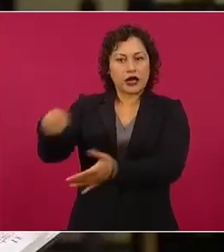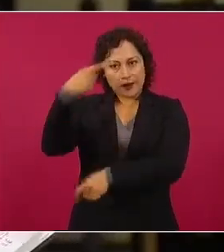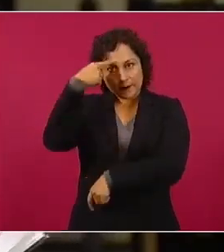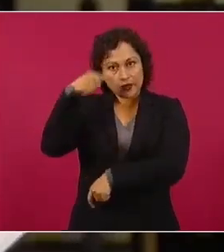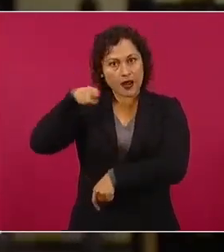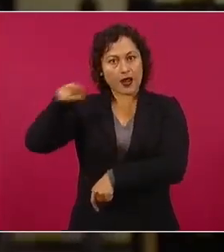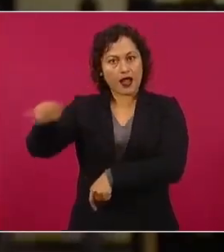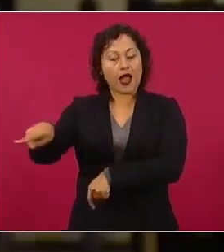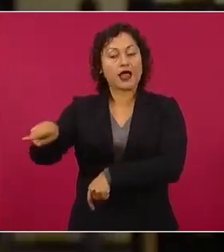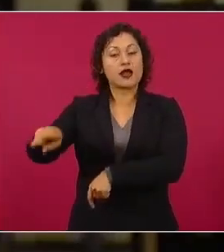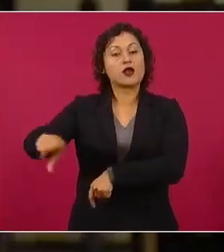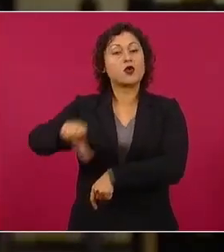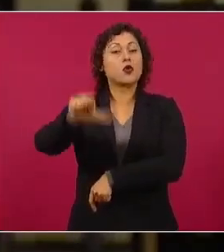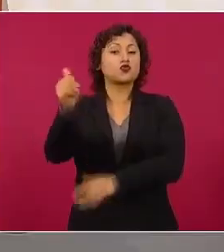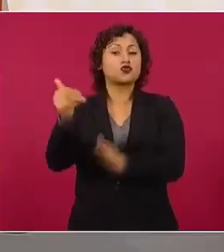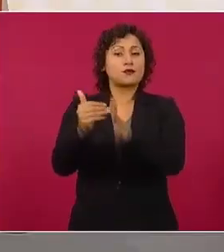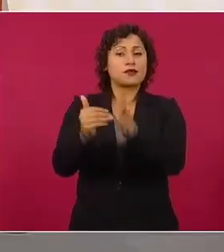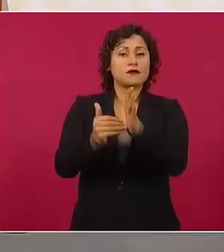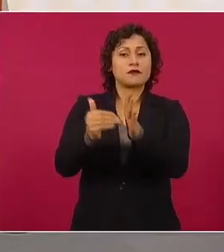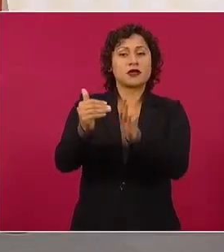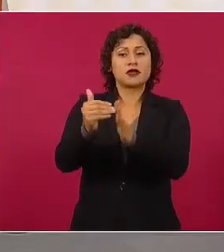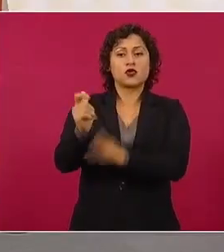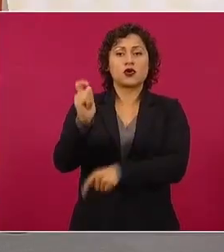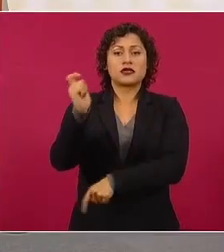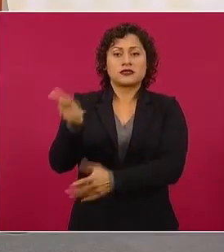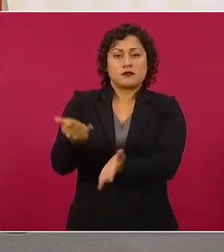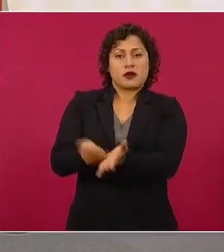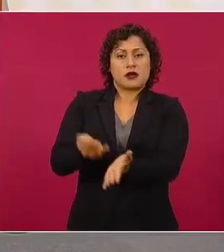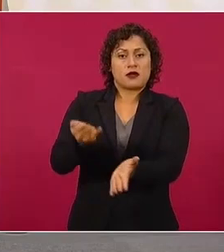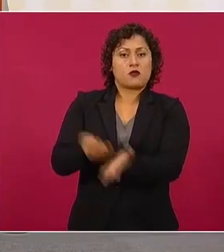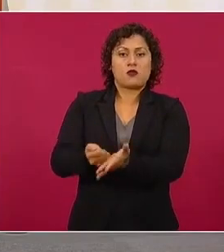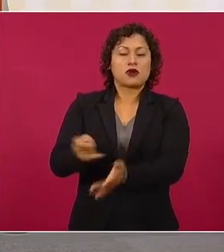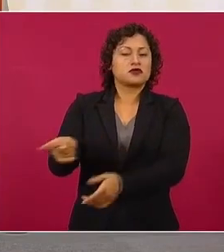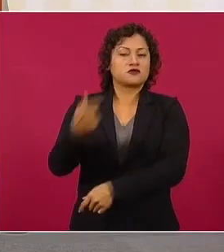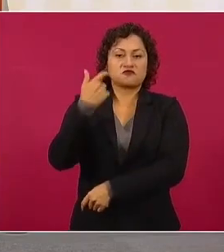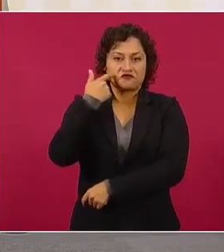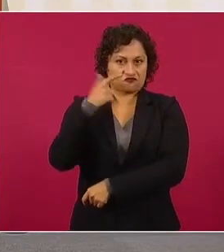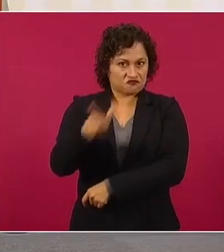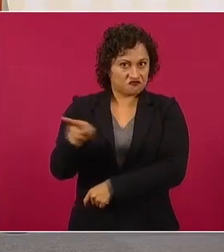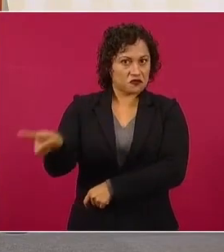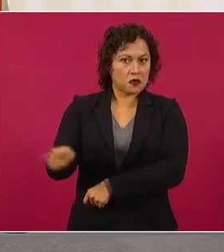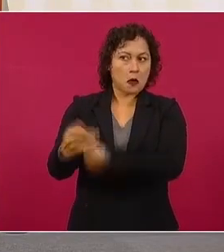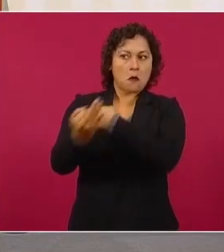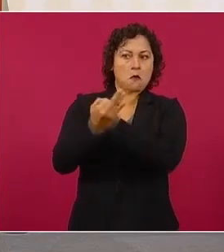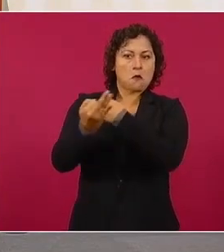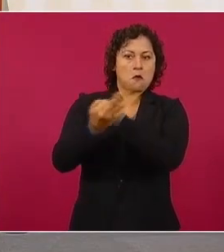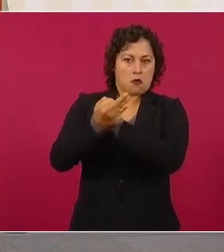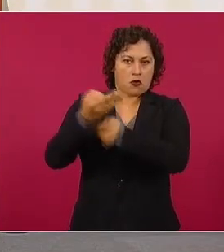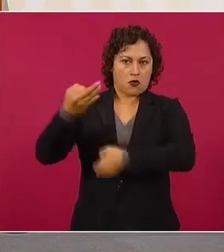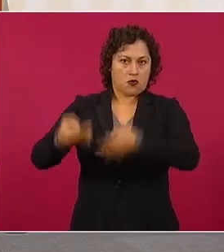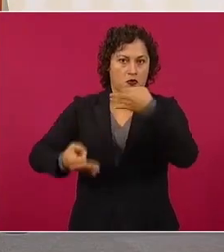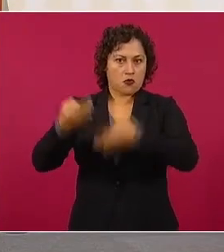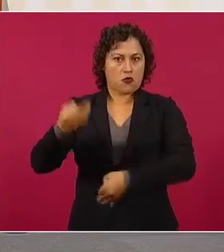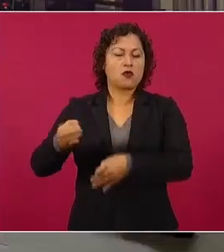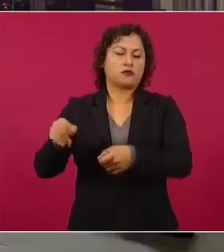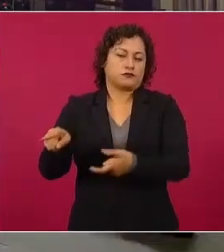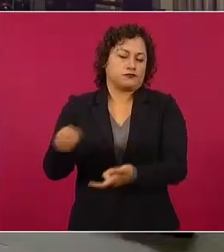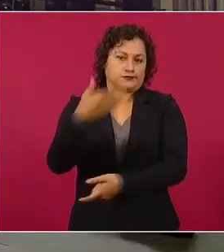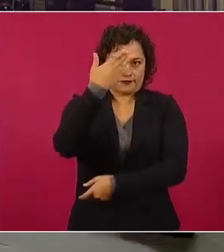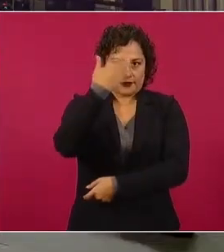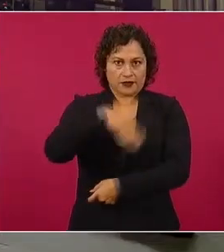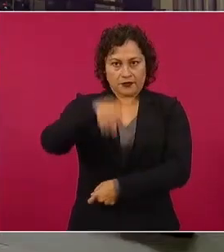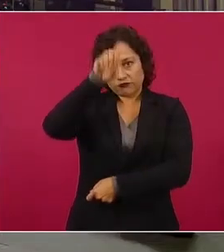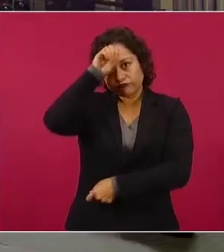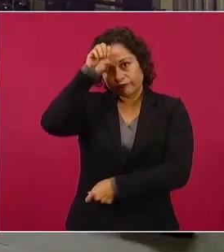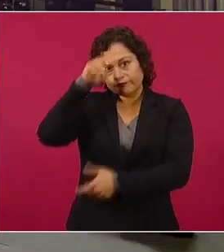más de 11 mil millones de pesos a México por la extracción de los minerales preciosos de